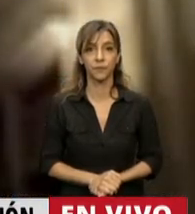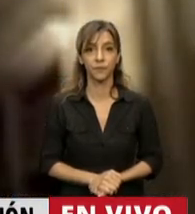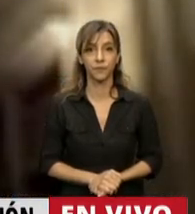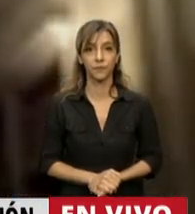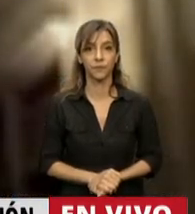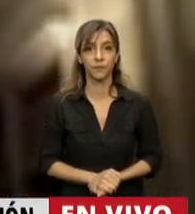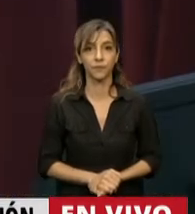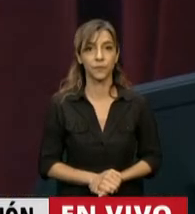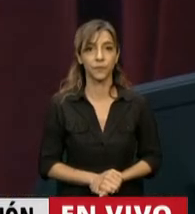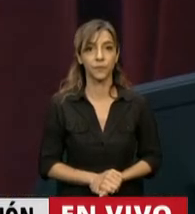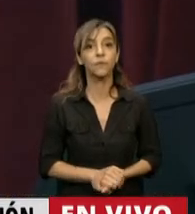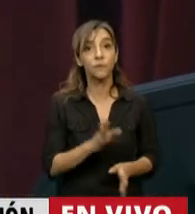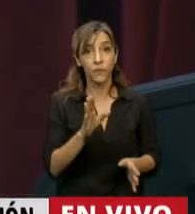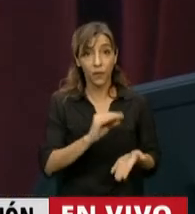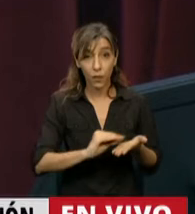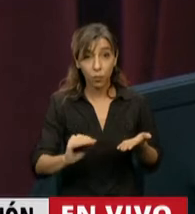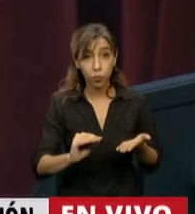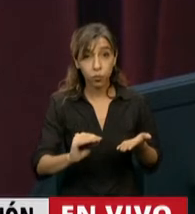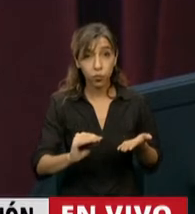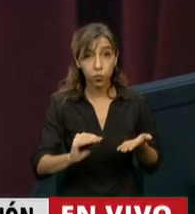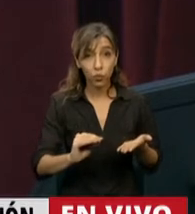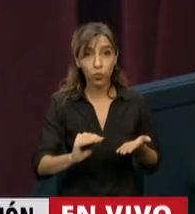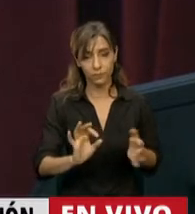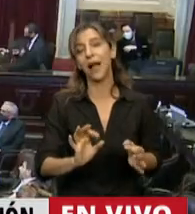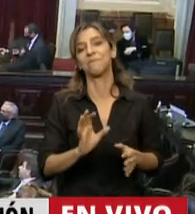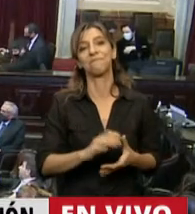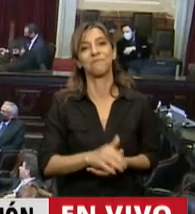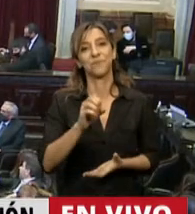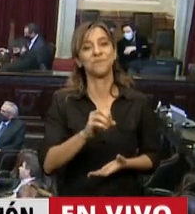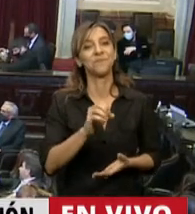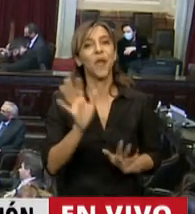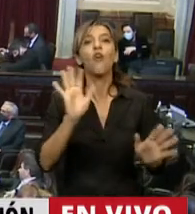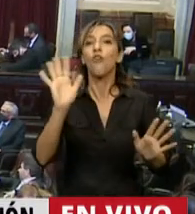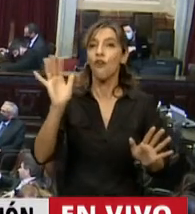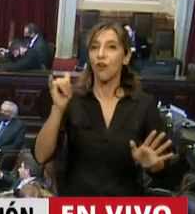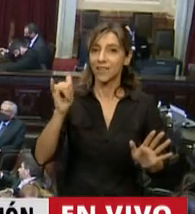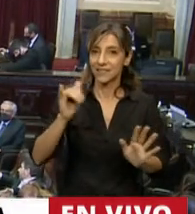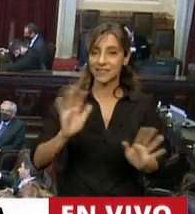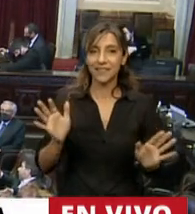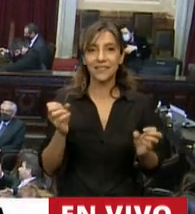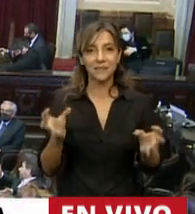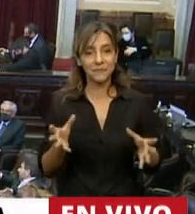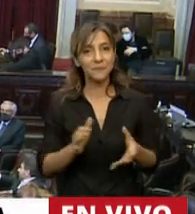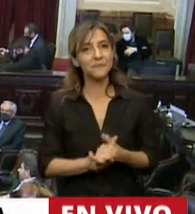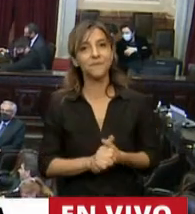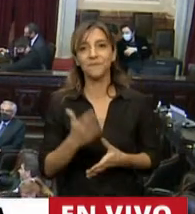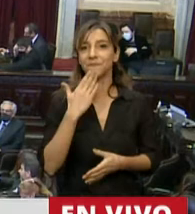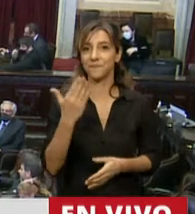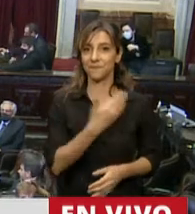Diputado Emiliano Benjamín... Ah, ahí está. Hola. Hola, ¿qué tal? Gracias, señor presidente.